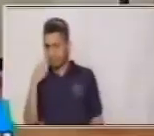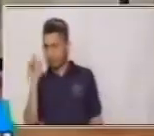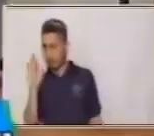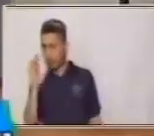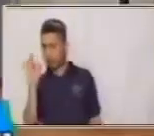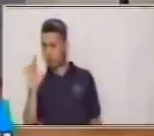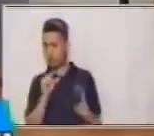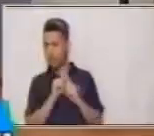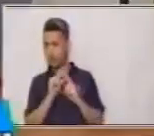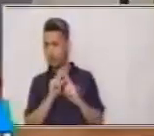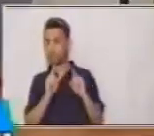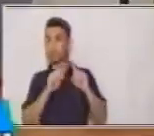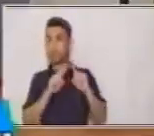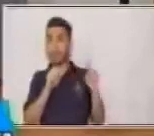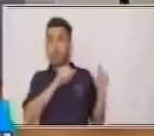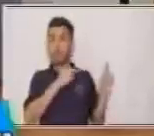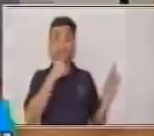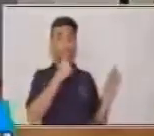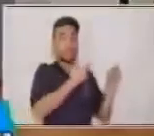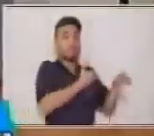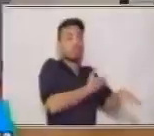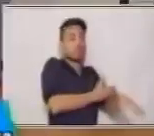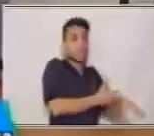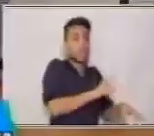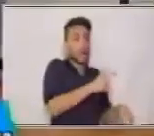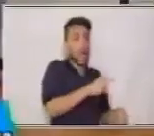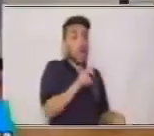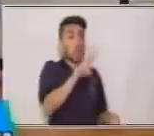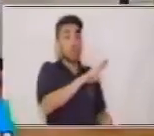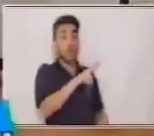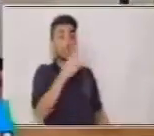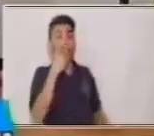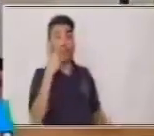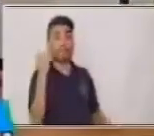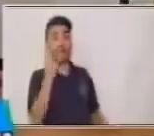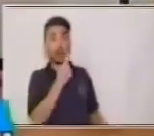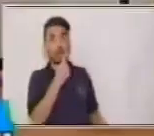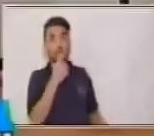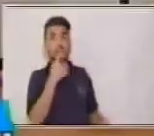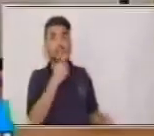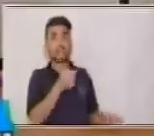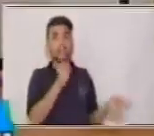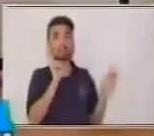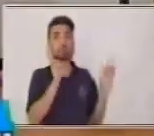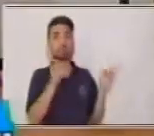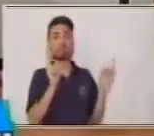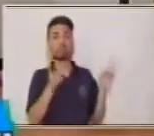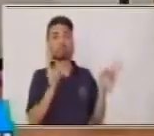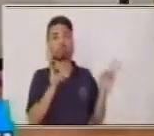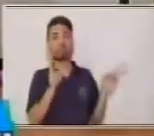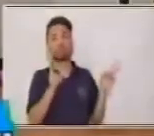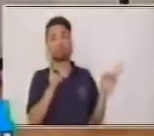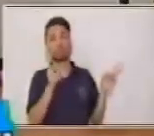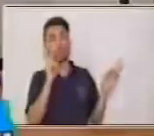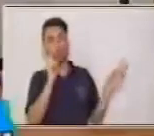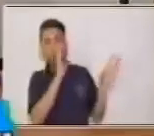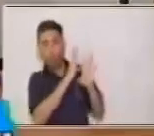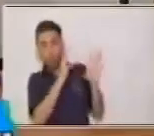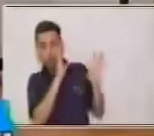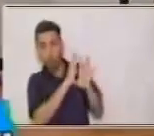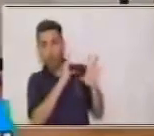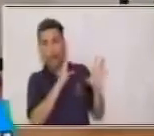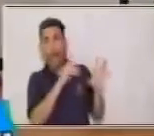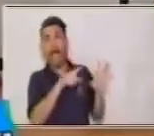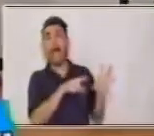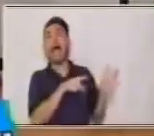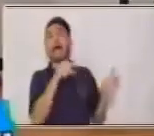escuchando una conversación. Ah, entonces, impertinente ya voy a entender que es alguien que está escuchando o está